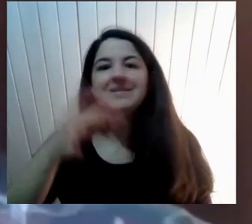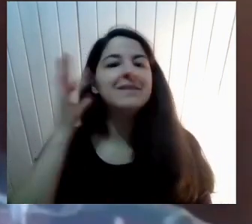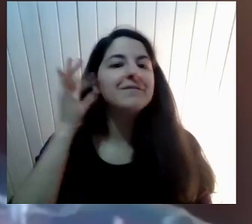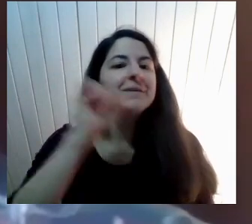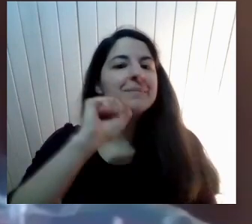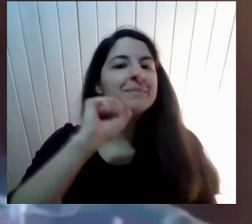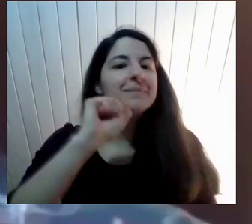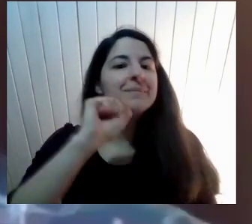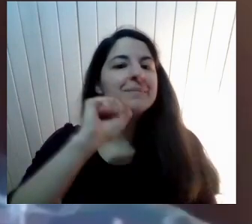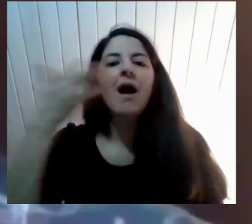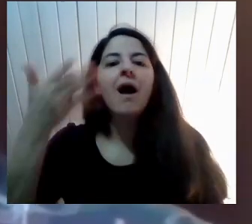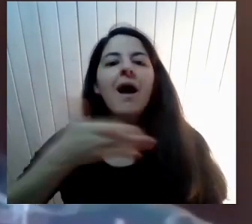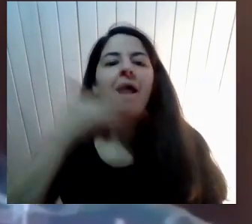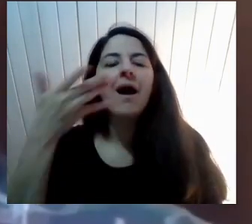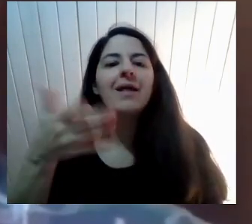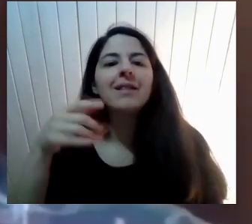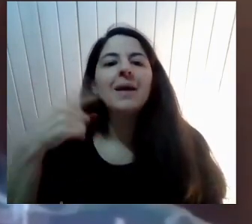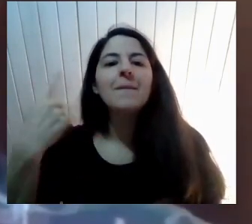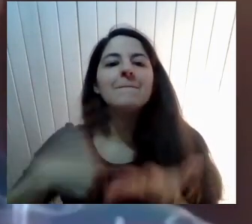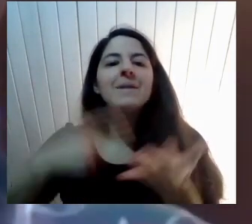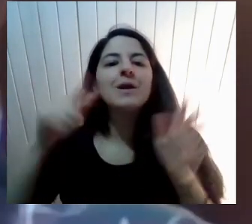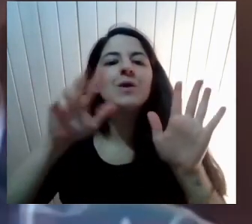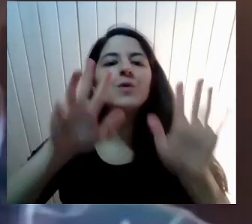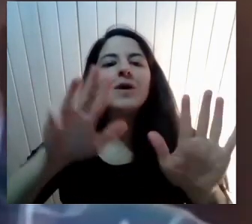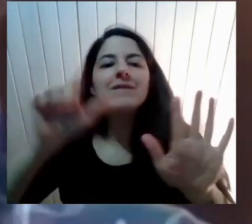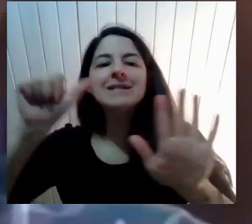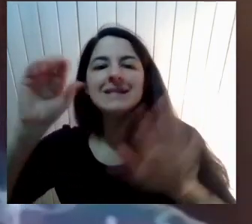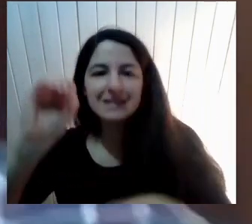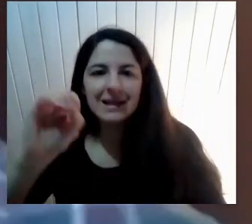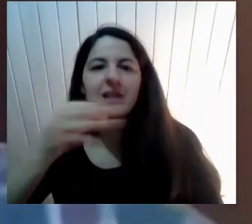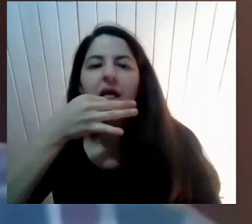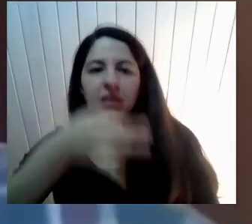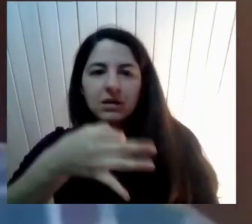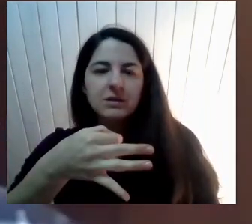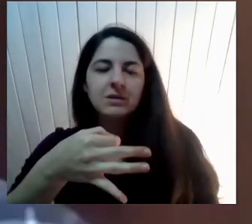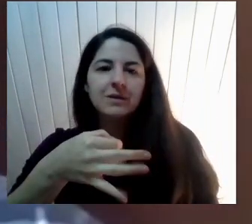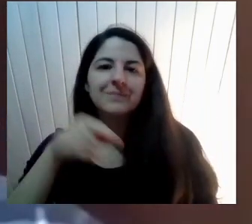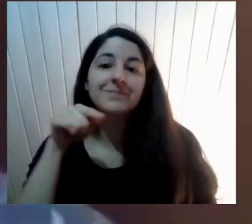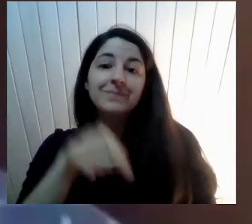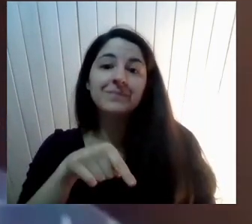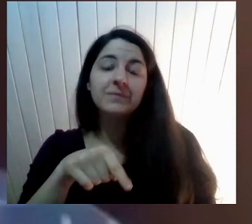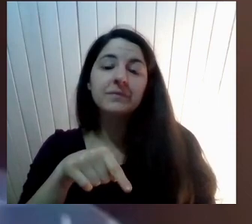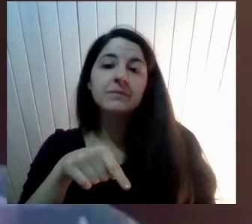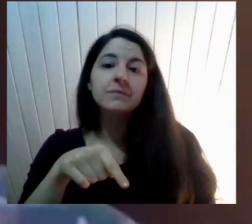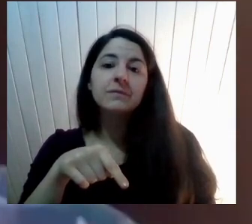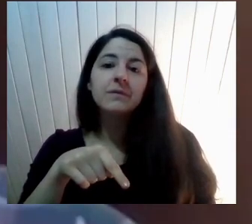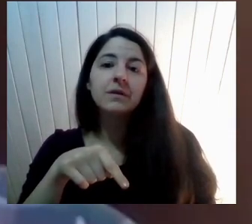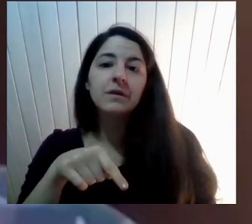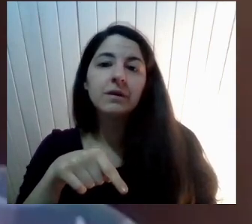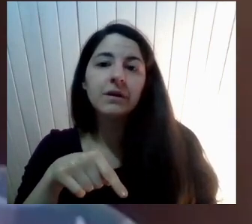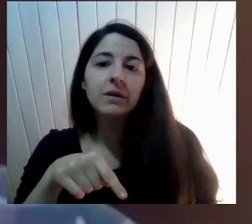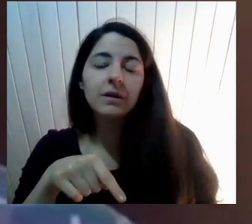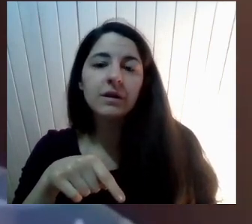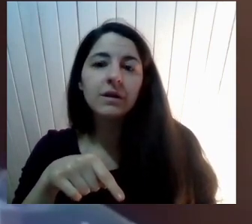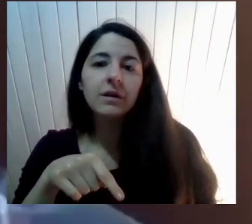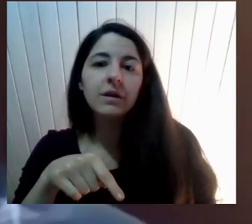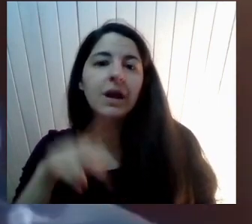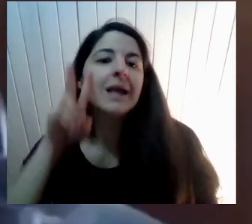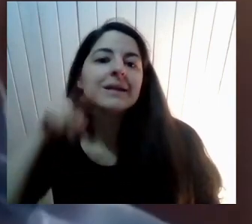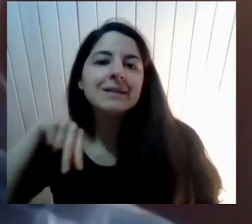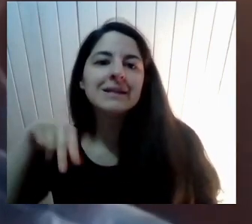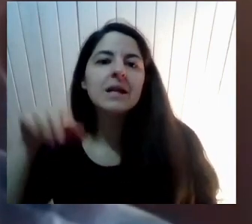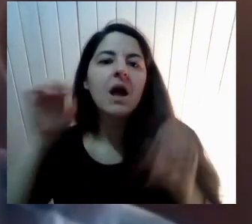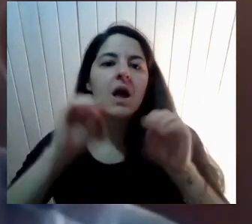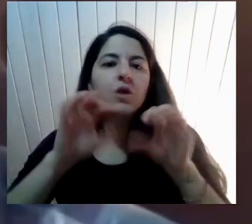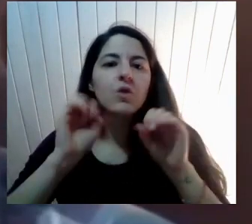Se Y Con Ellos Dejaríamos Una Educación Eurocéntrica Y Androcéntrica ¿Ya? Tenemos Tres palabras